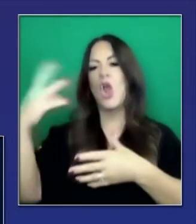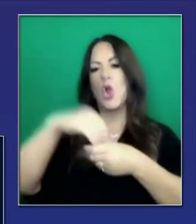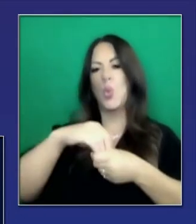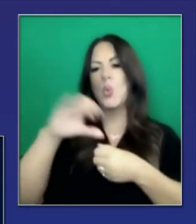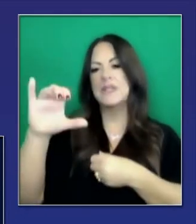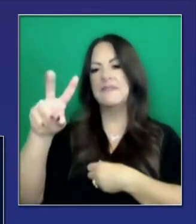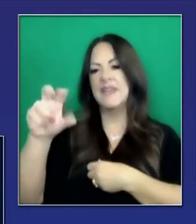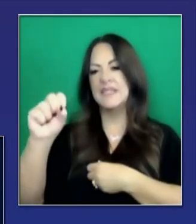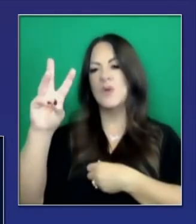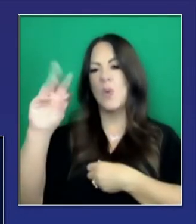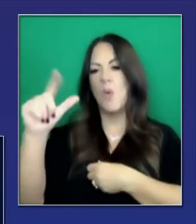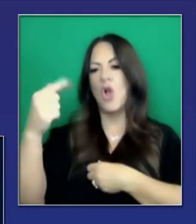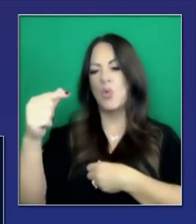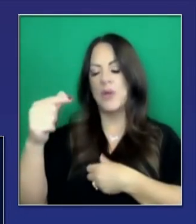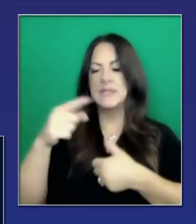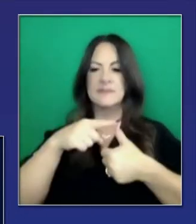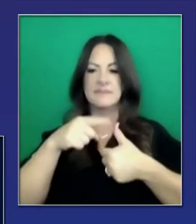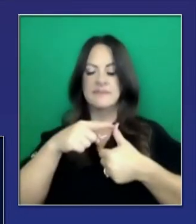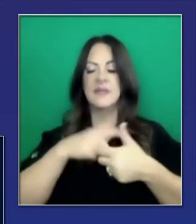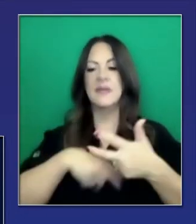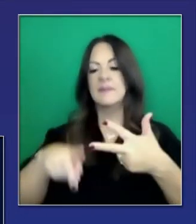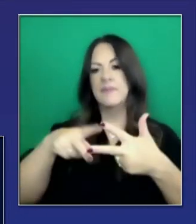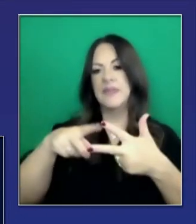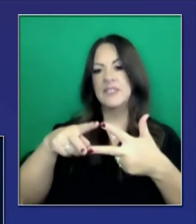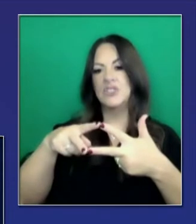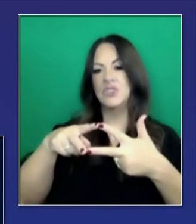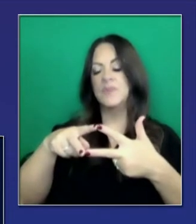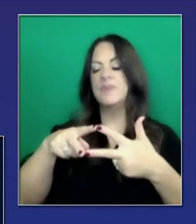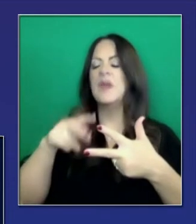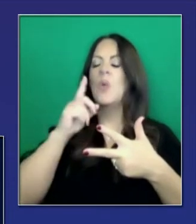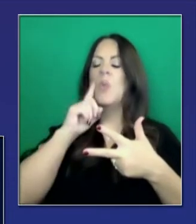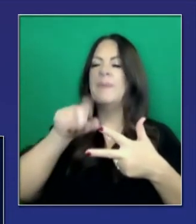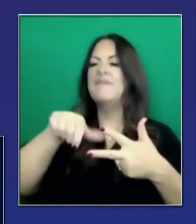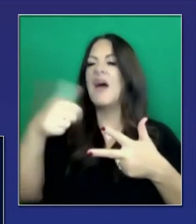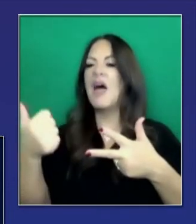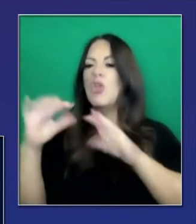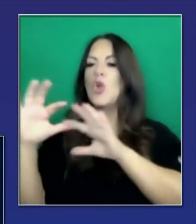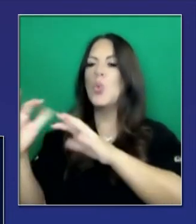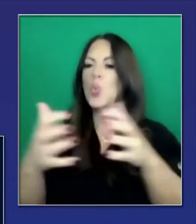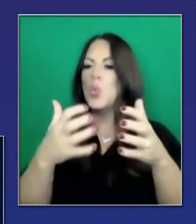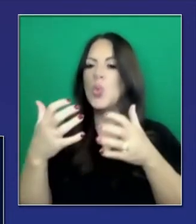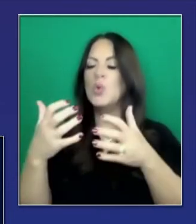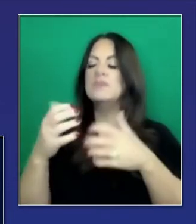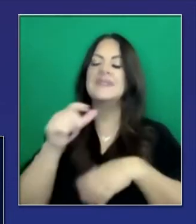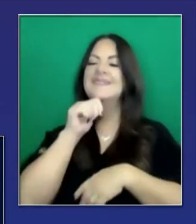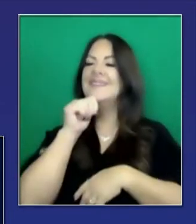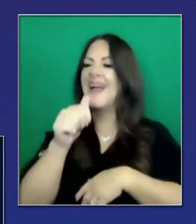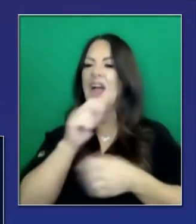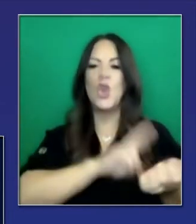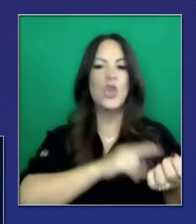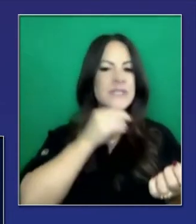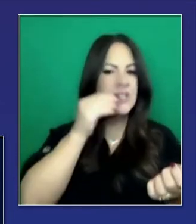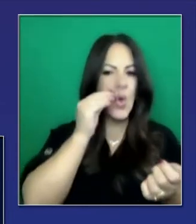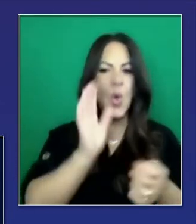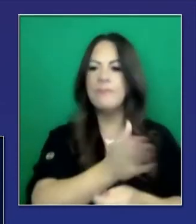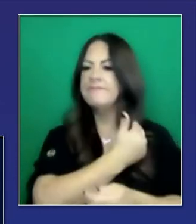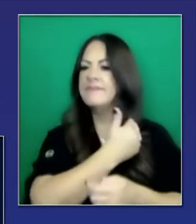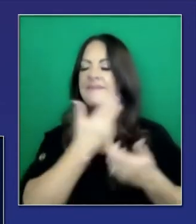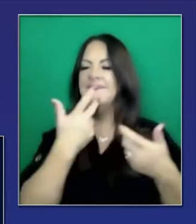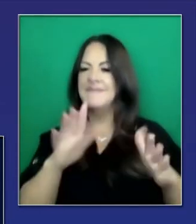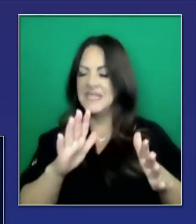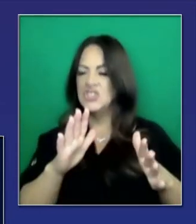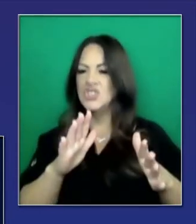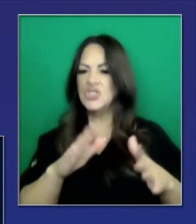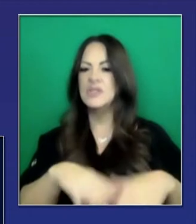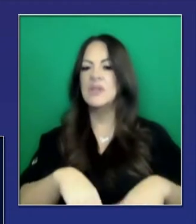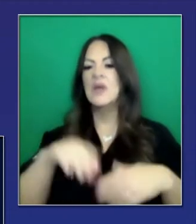esas fases en cuanto al resto del plan? Si no son las enfermeras o cuidados de atención a largo plazo, pues, ¿quién será?